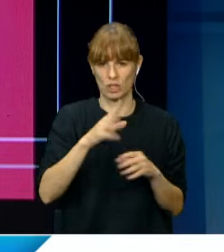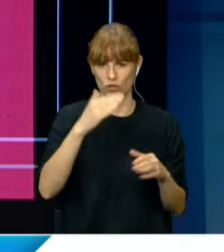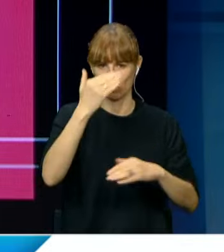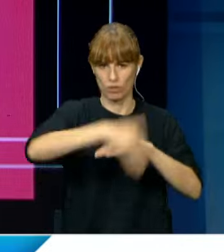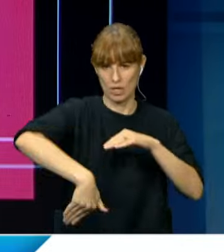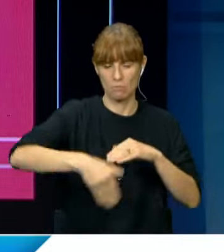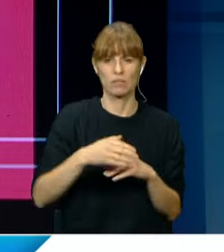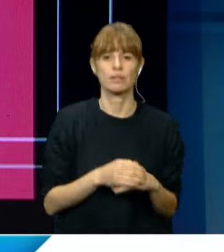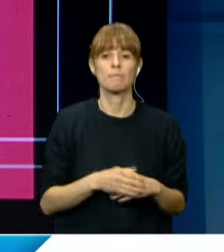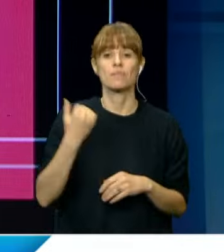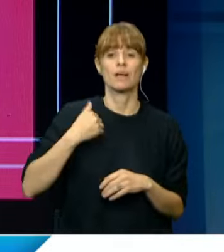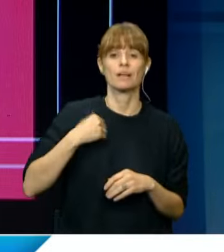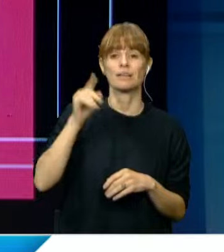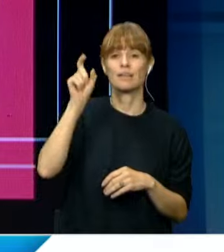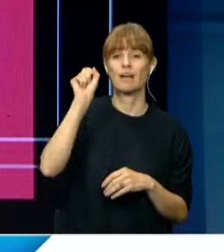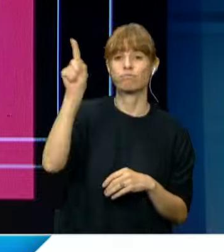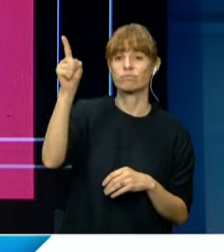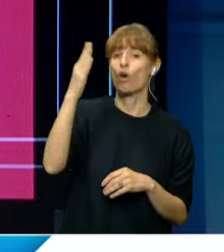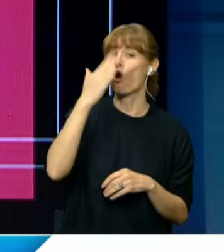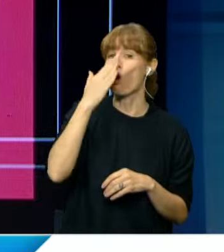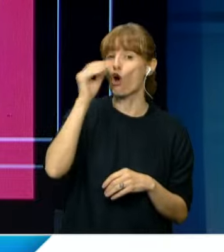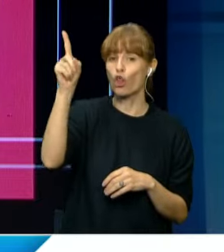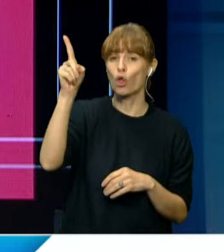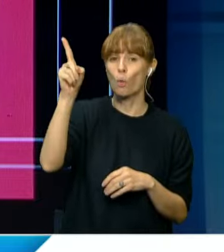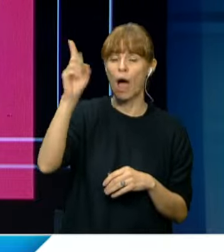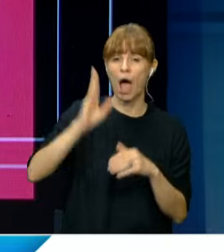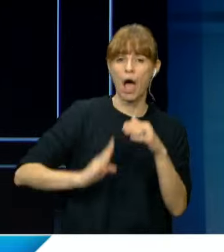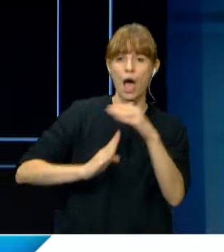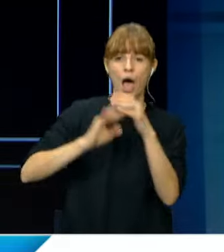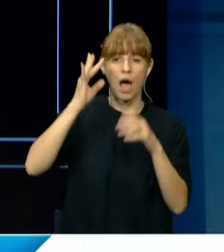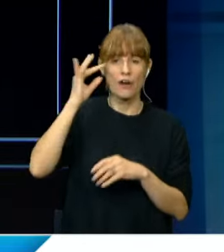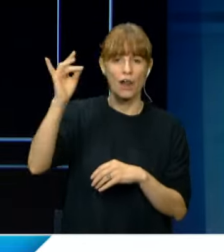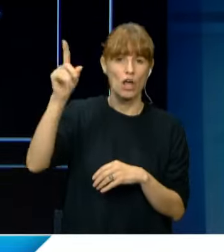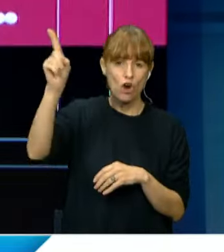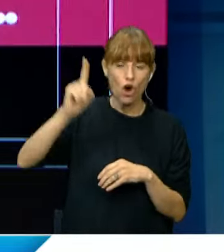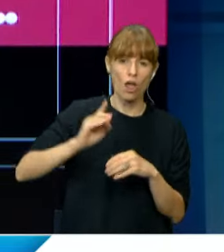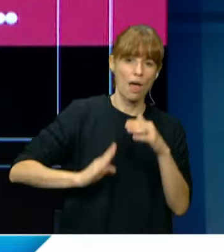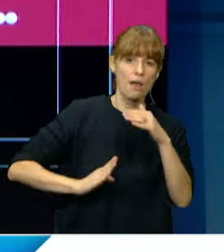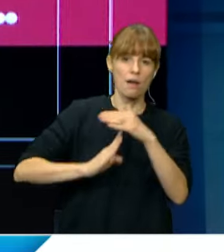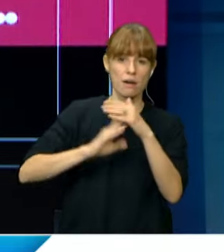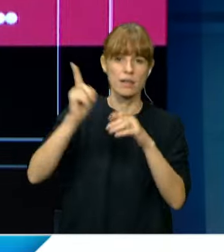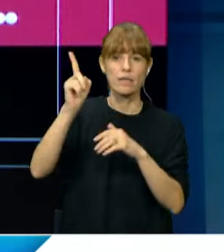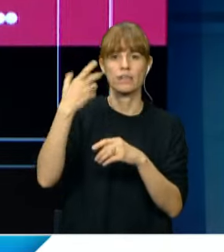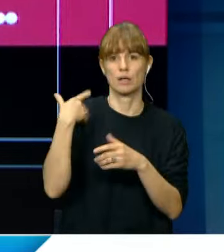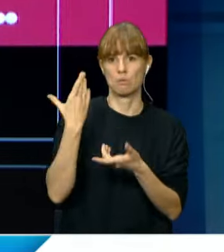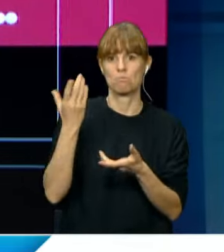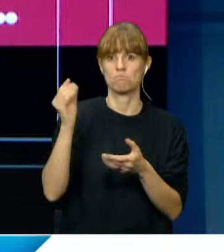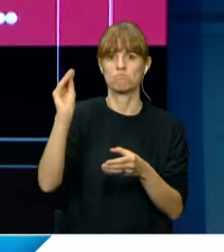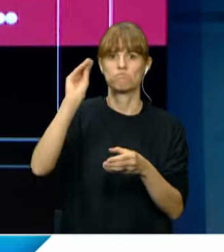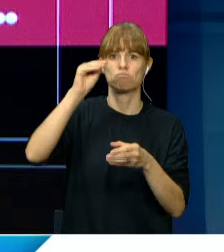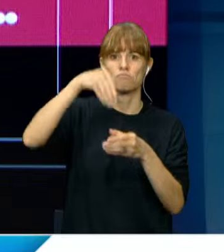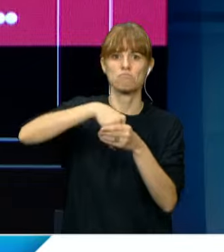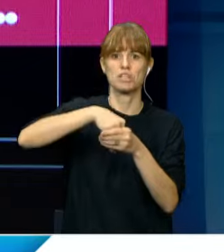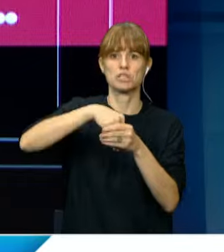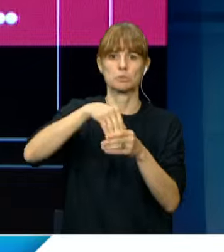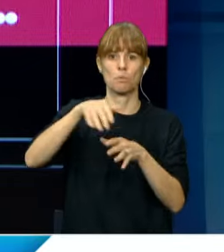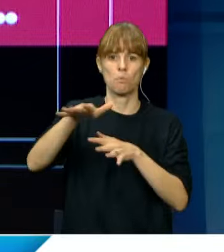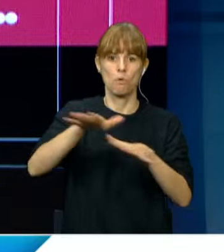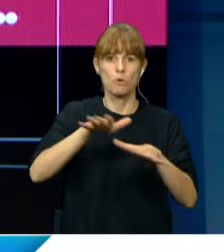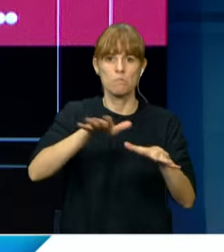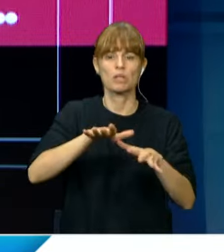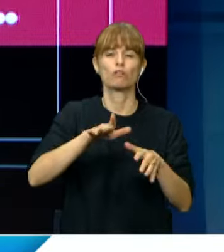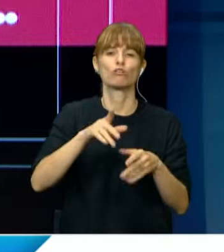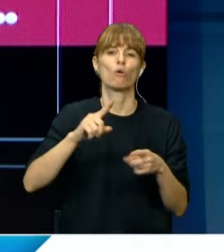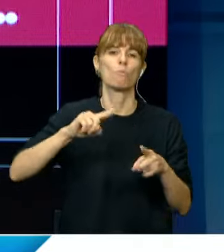Córdoba lidera la producción de bioetanol de maíz y está implementando políticas públicas para fomentar